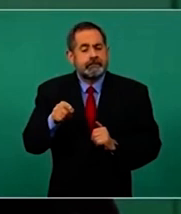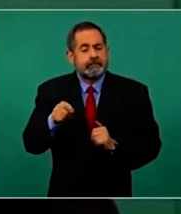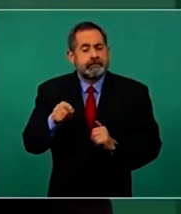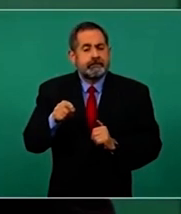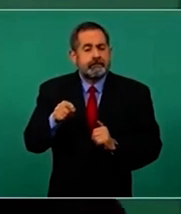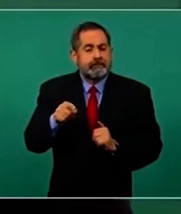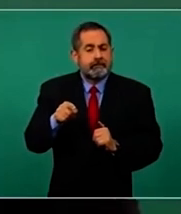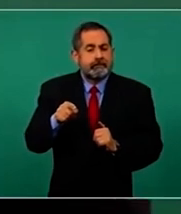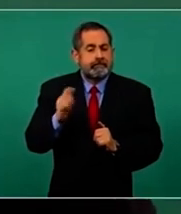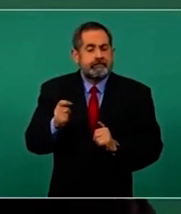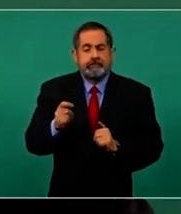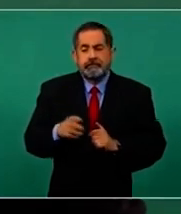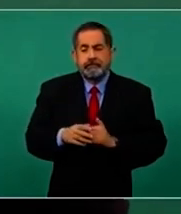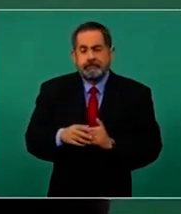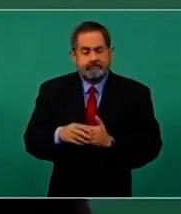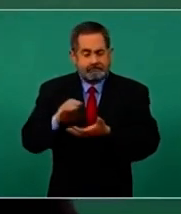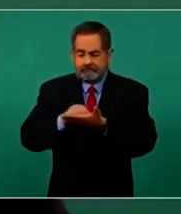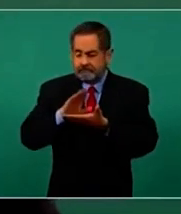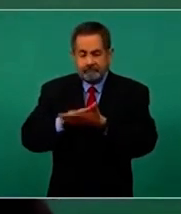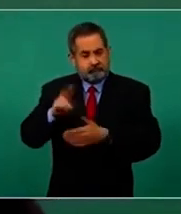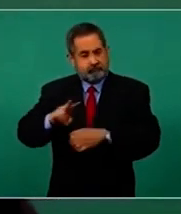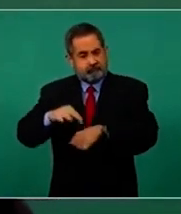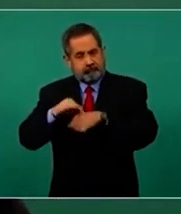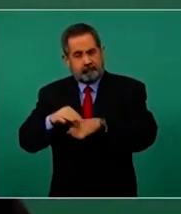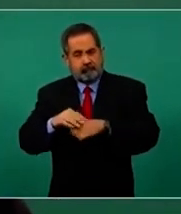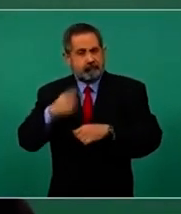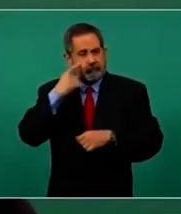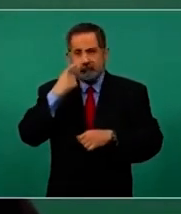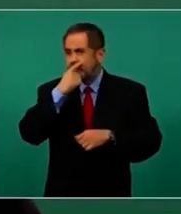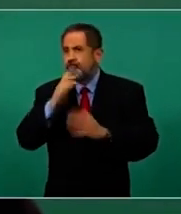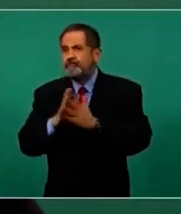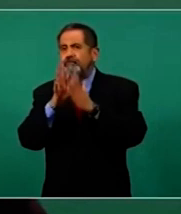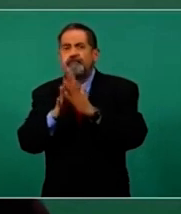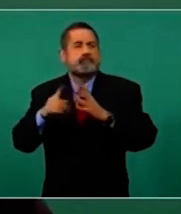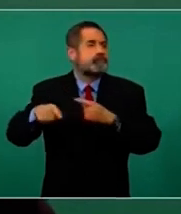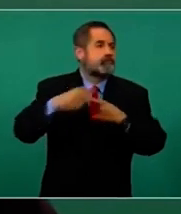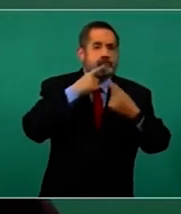una realidad la democracia participativa.